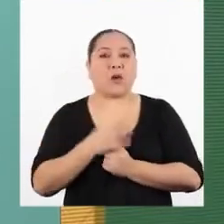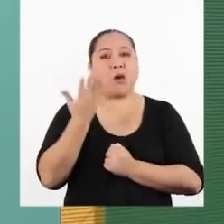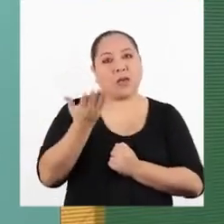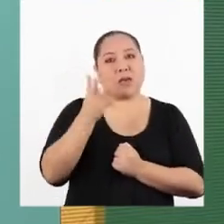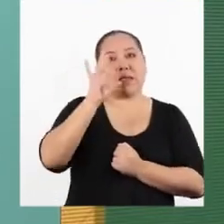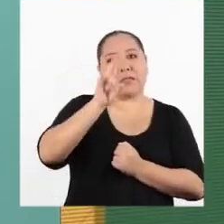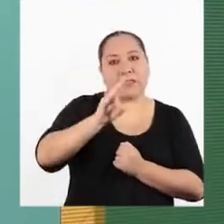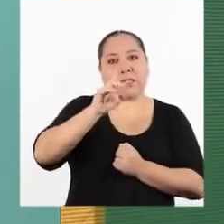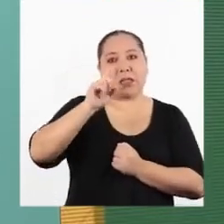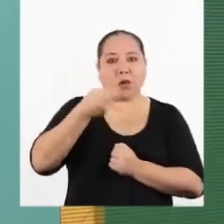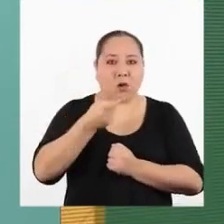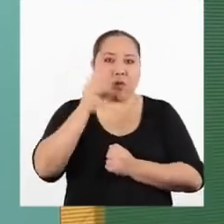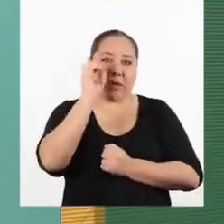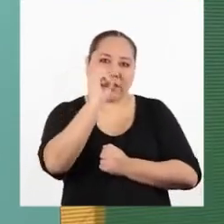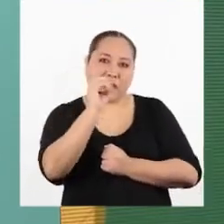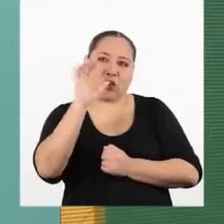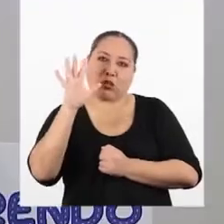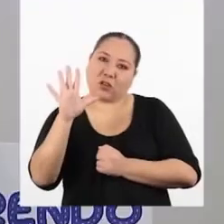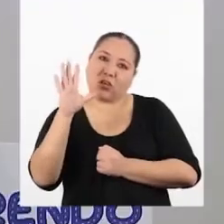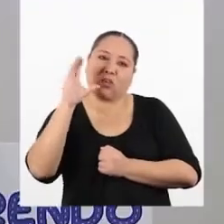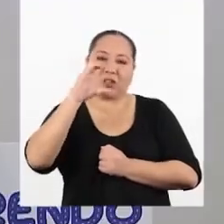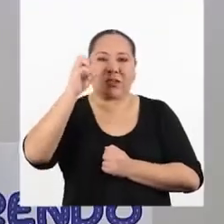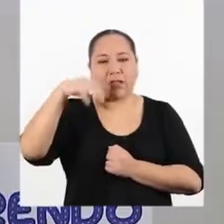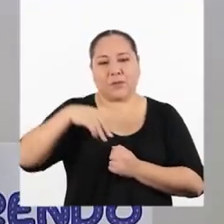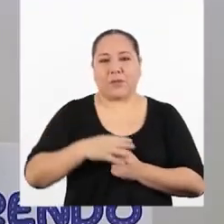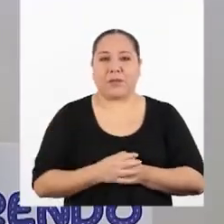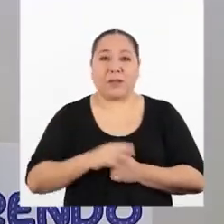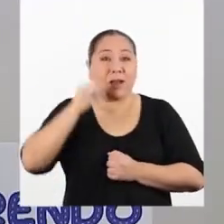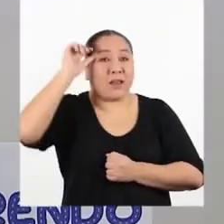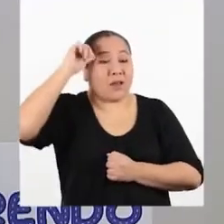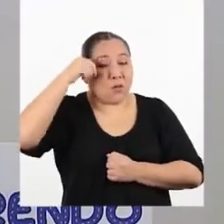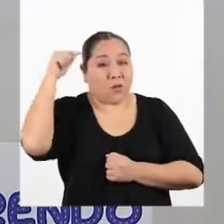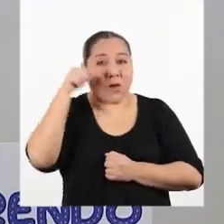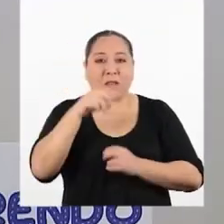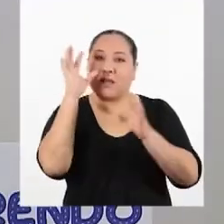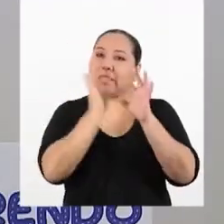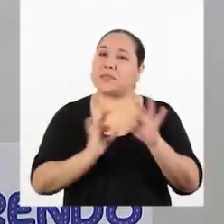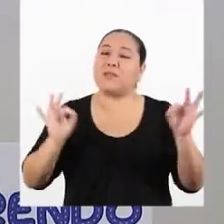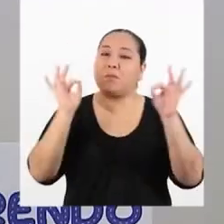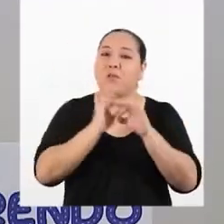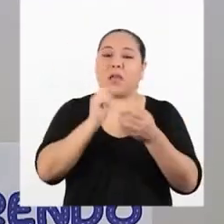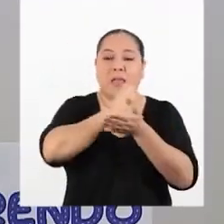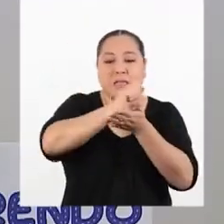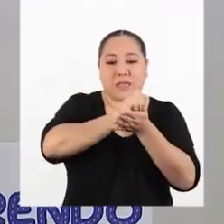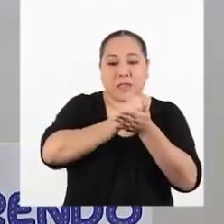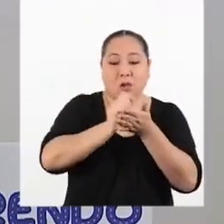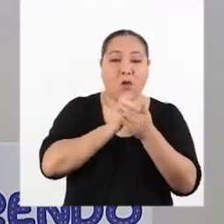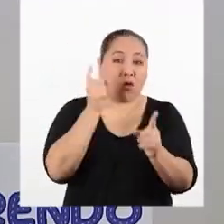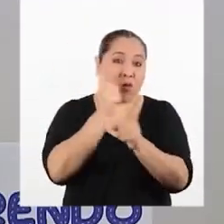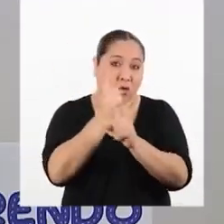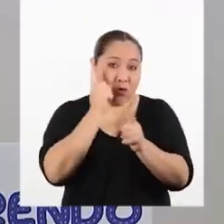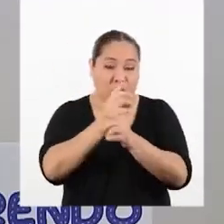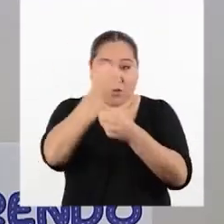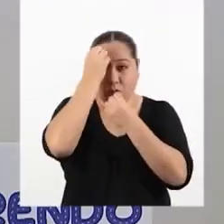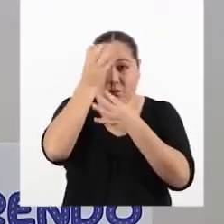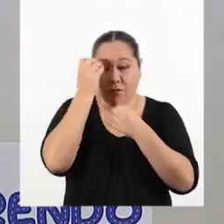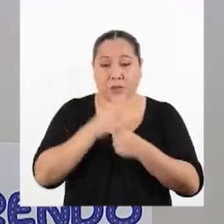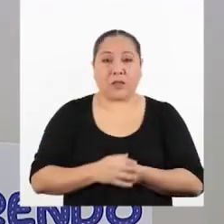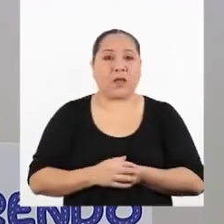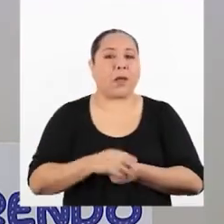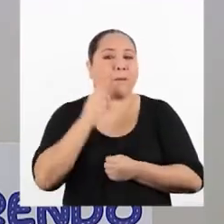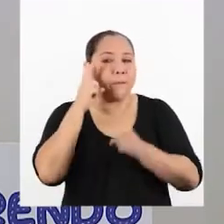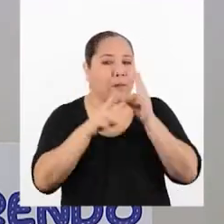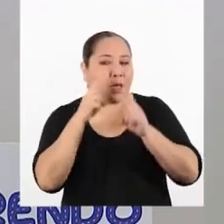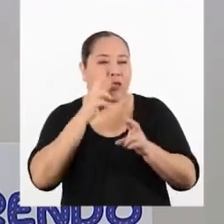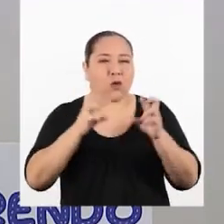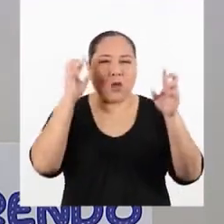7,05 centímetros. Y recuerden que es importante escribir correctamente los datos, teniendo en cuenta